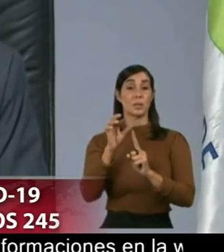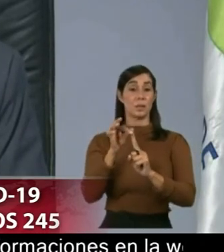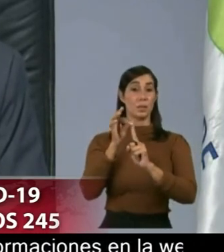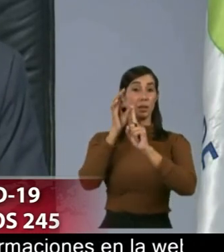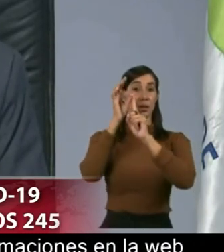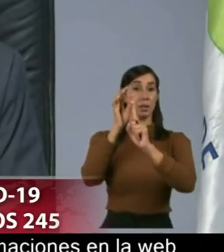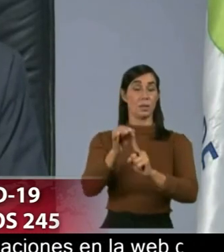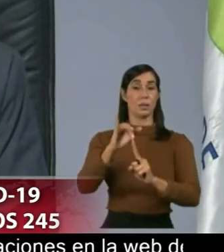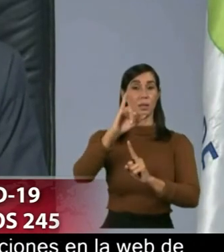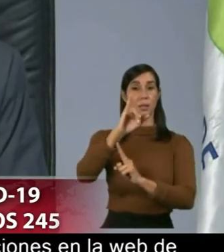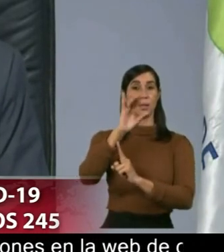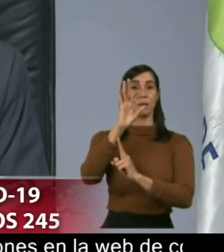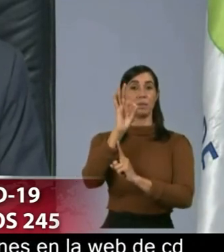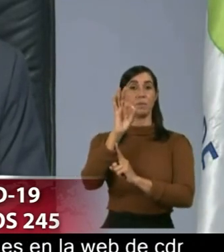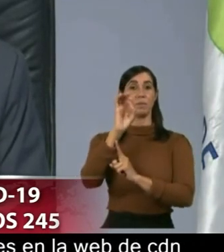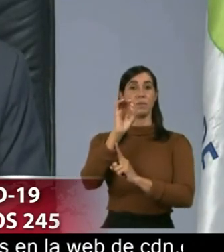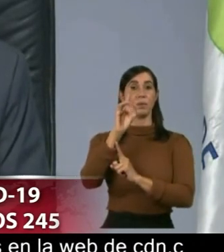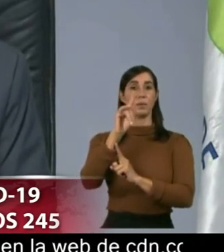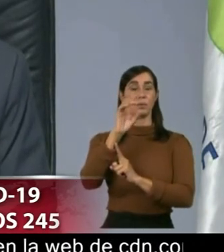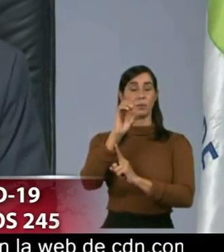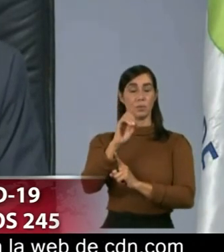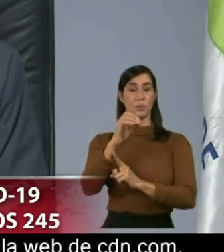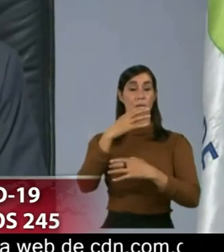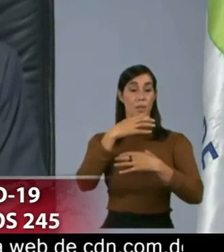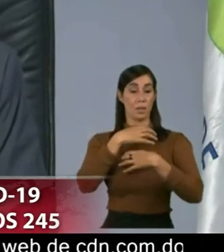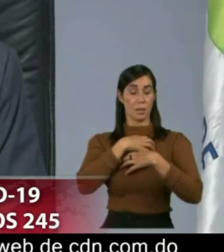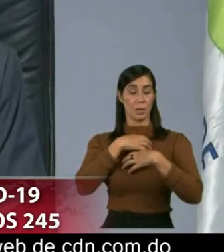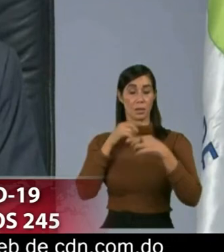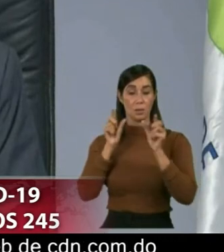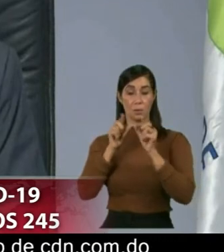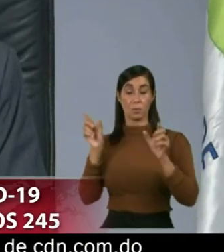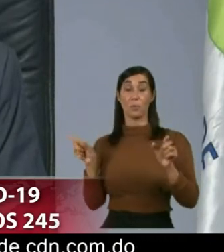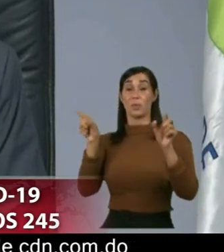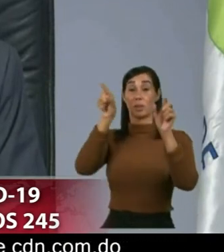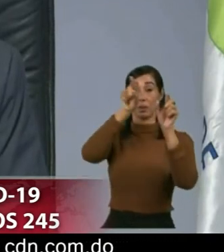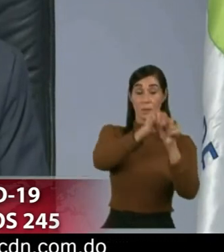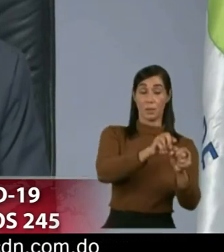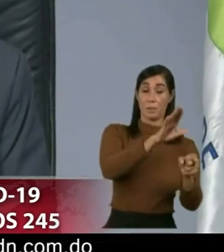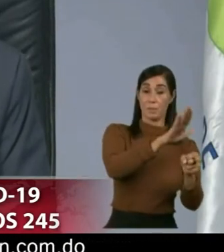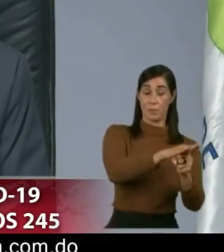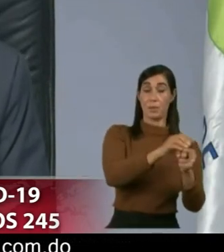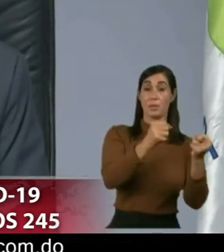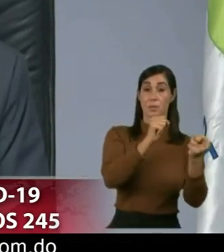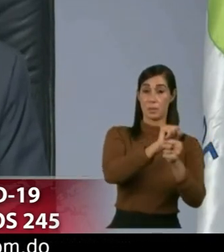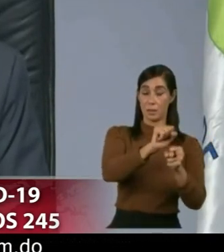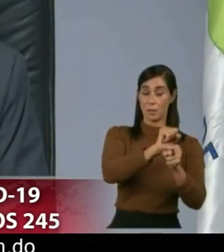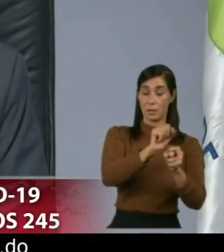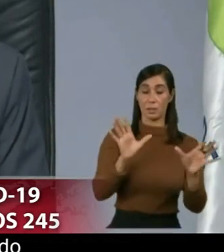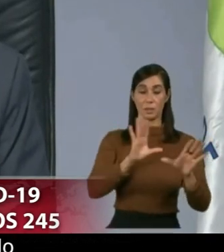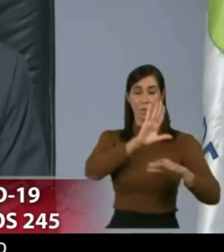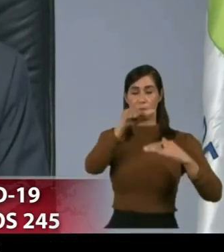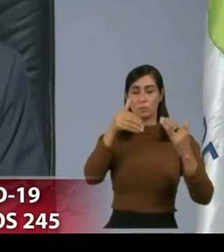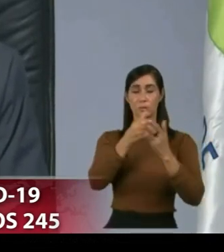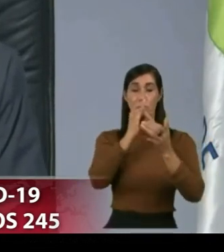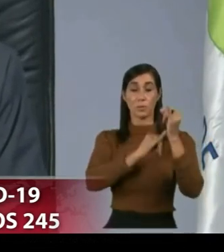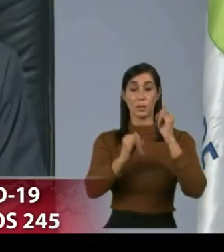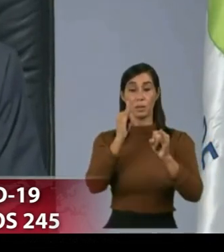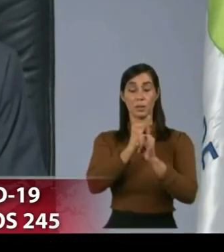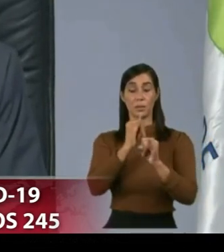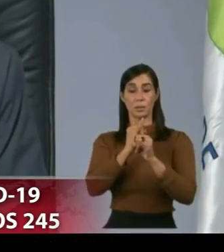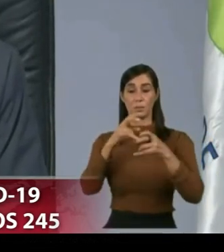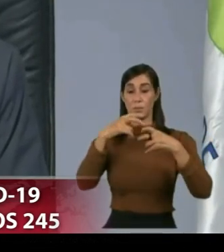de infectología de neumología son parte de esa comisión todas las instituciones